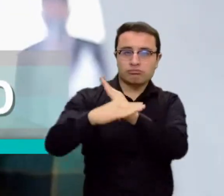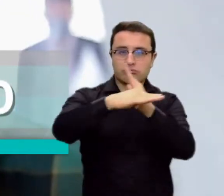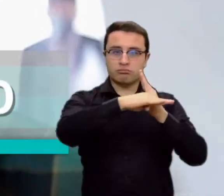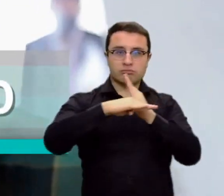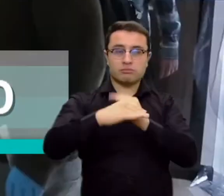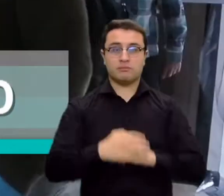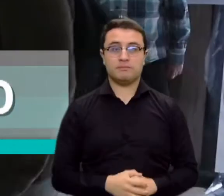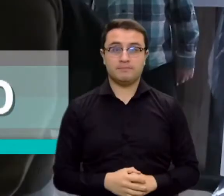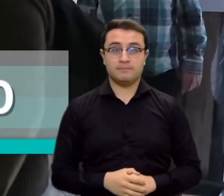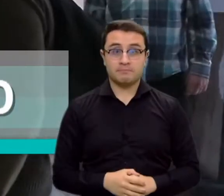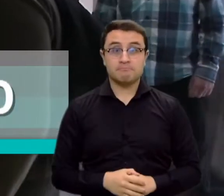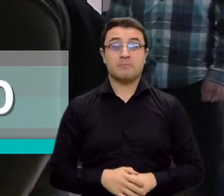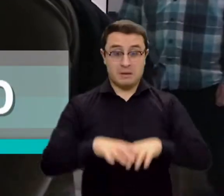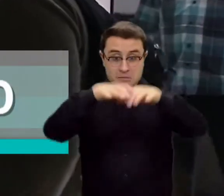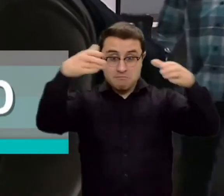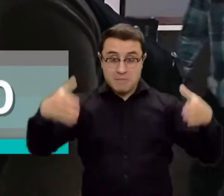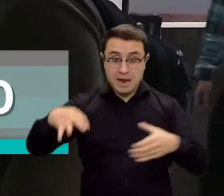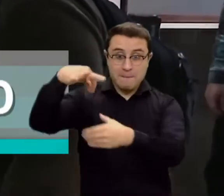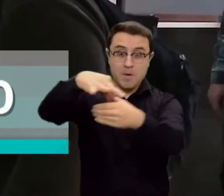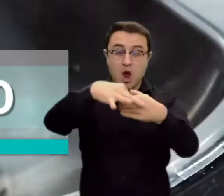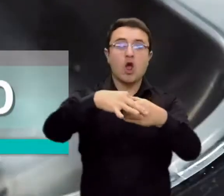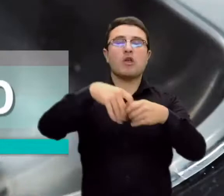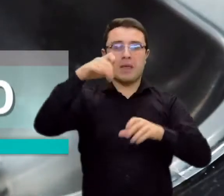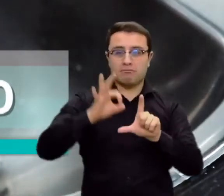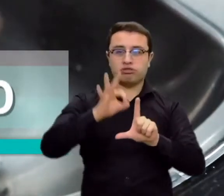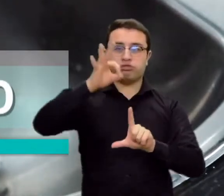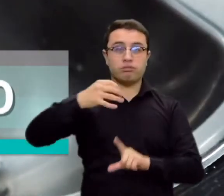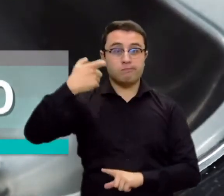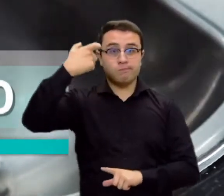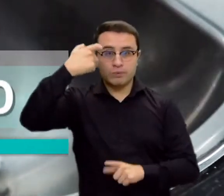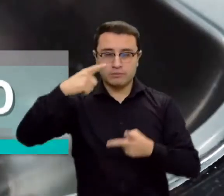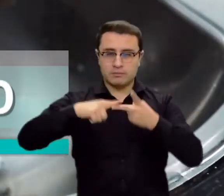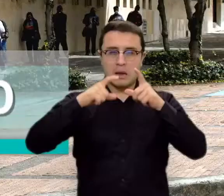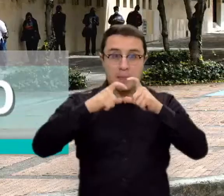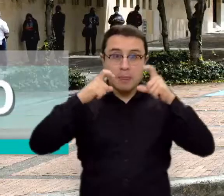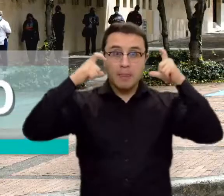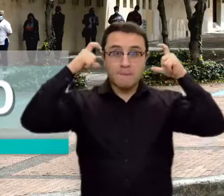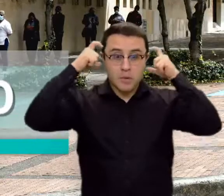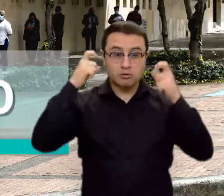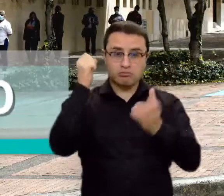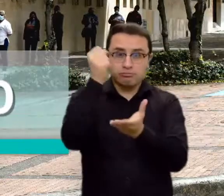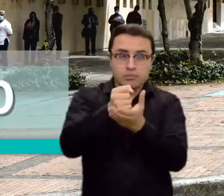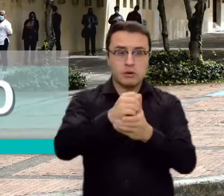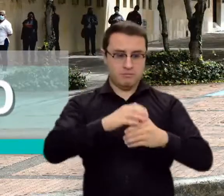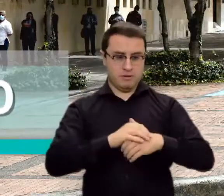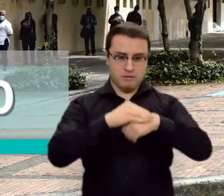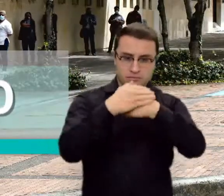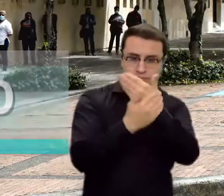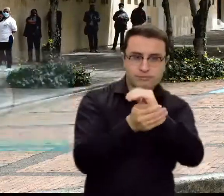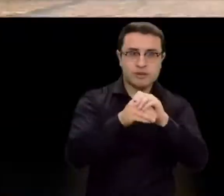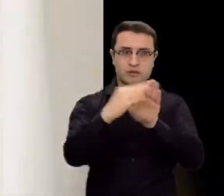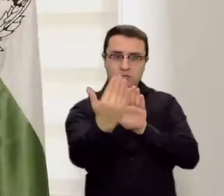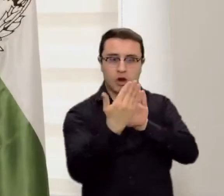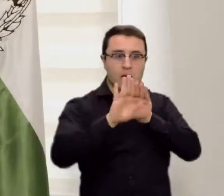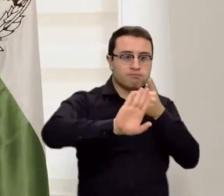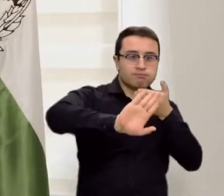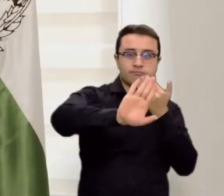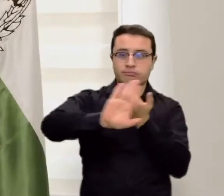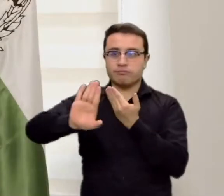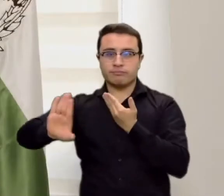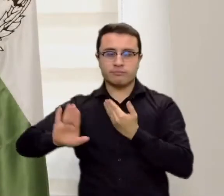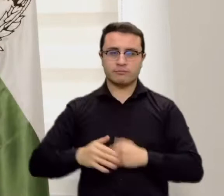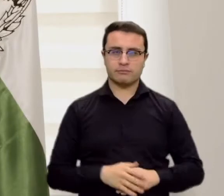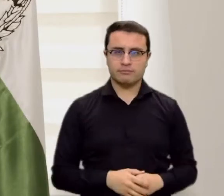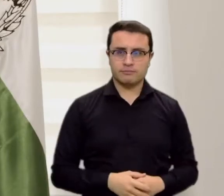toma de temperatura, uso obligatorio de tapabocas, lavado de manos y distanciamiento social. La